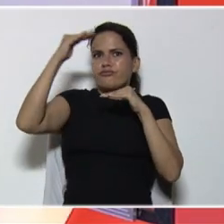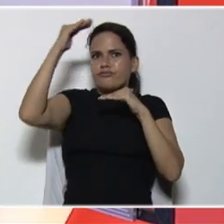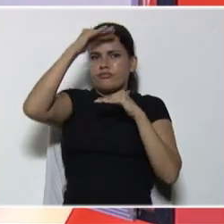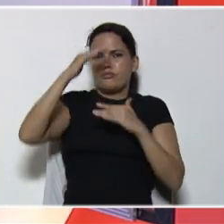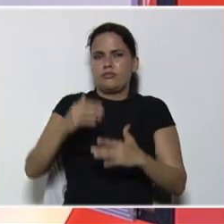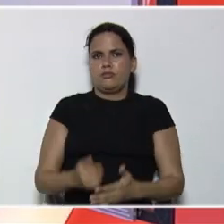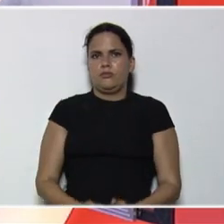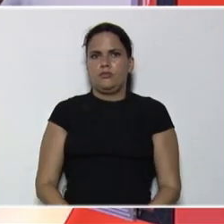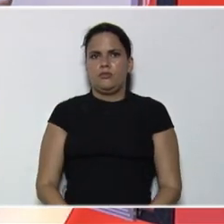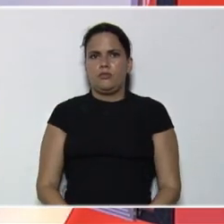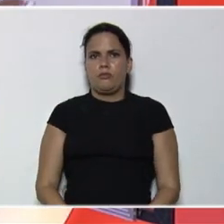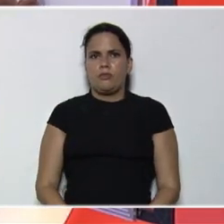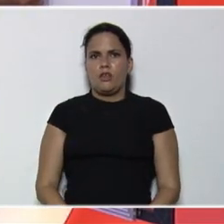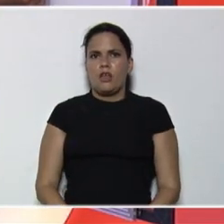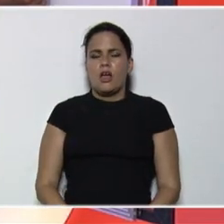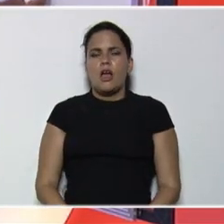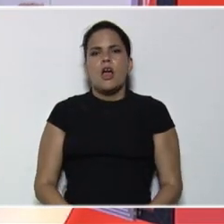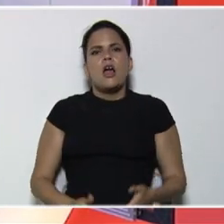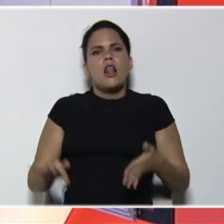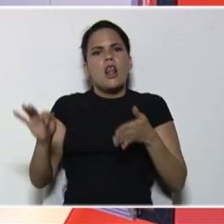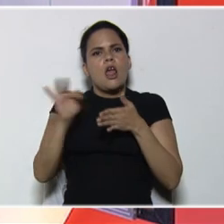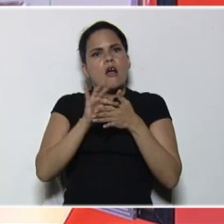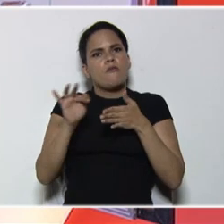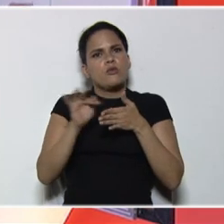función logarítmica, veíamos que,